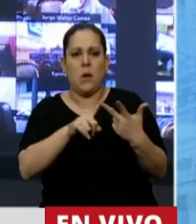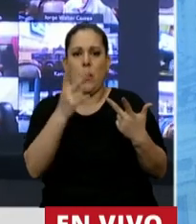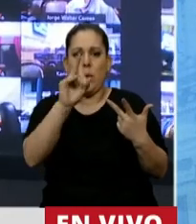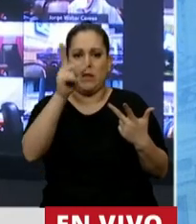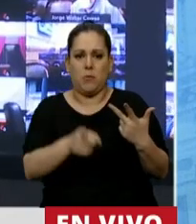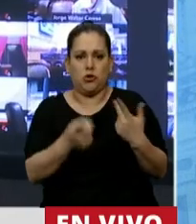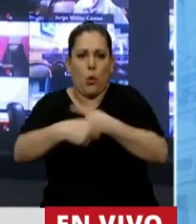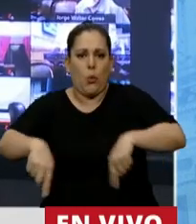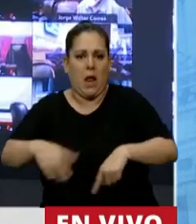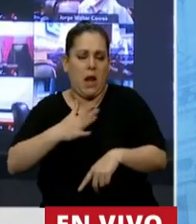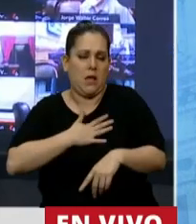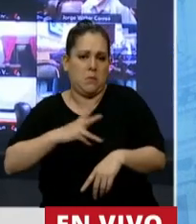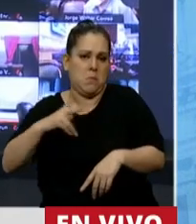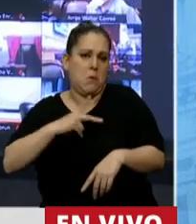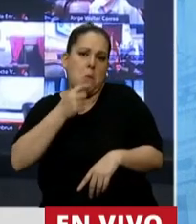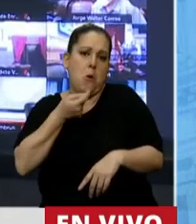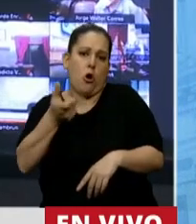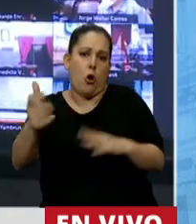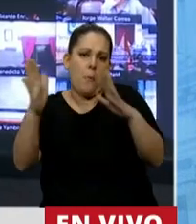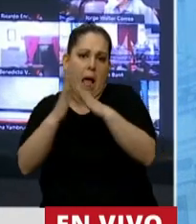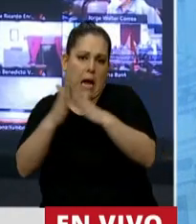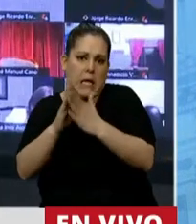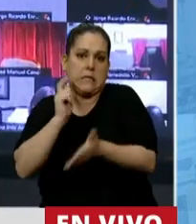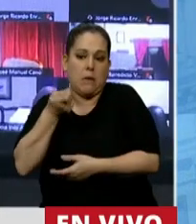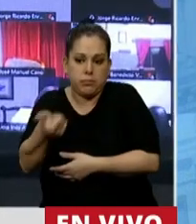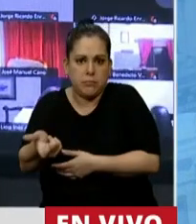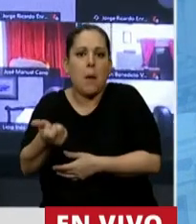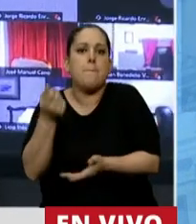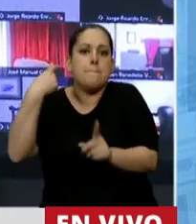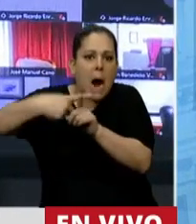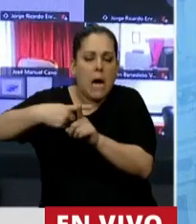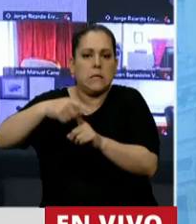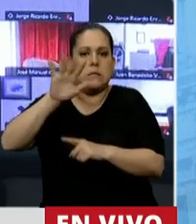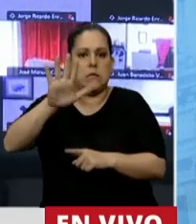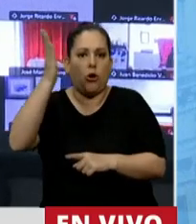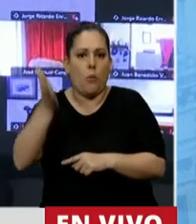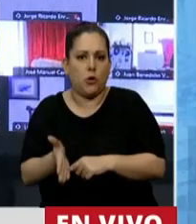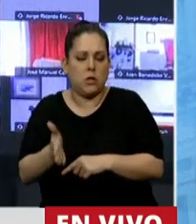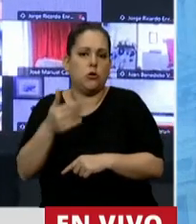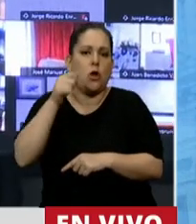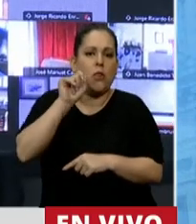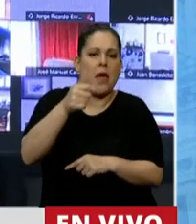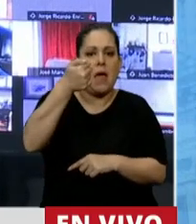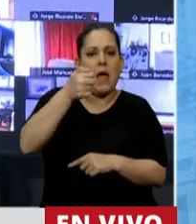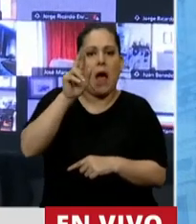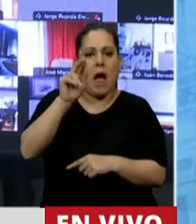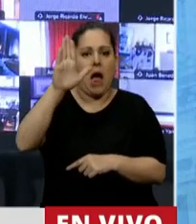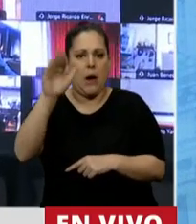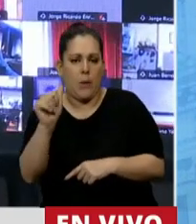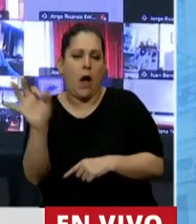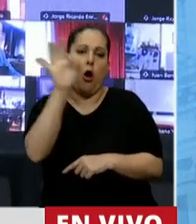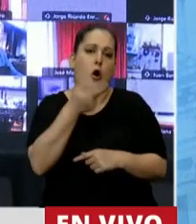personales. Si se compra una casa o un auto, paga aproximadamente el 5% de ARBA o de patente.